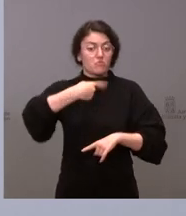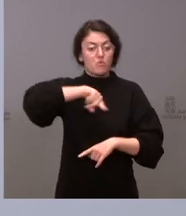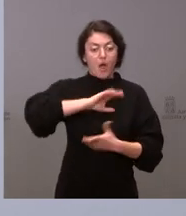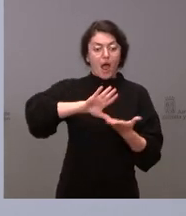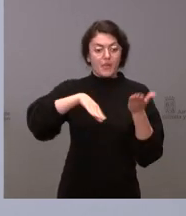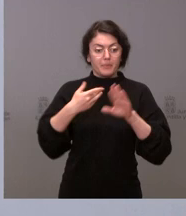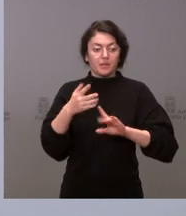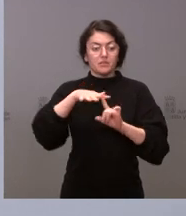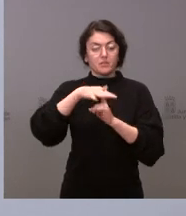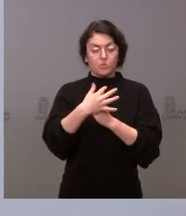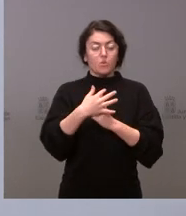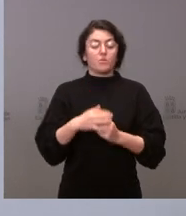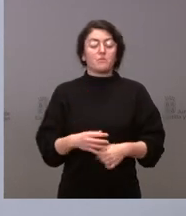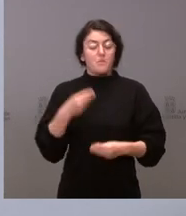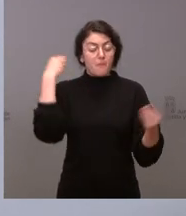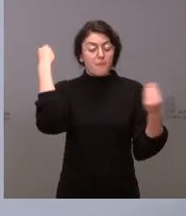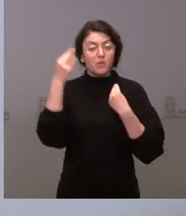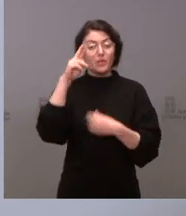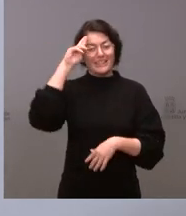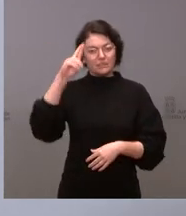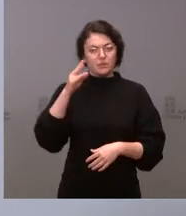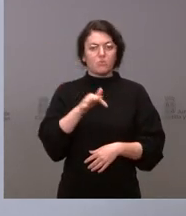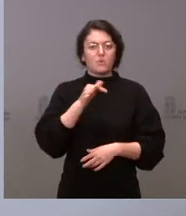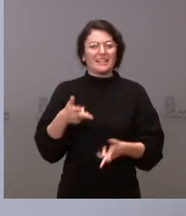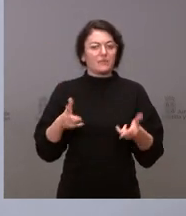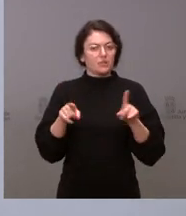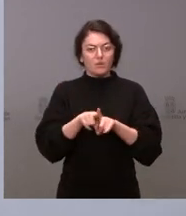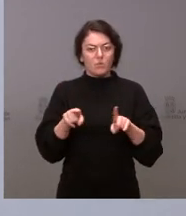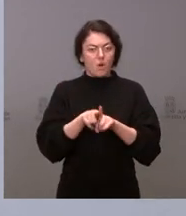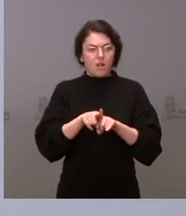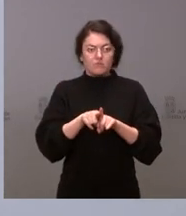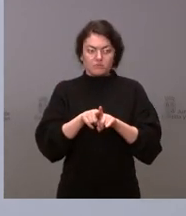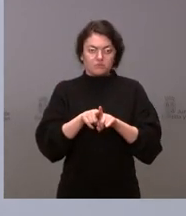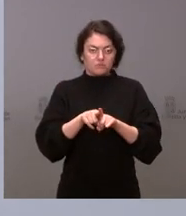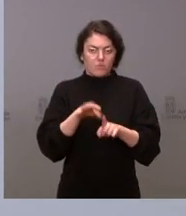Yo creo que el respeto y la libertad son buenos consejeros de cara al futuro.